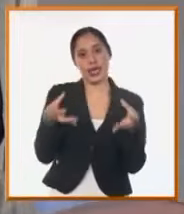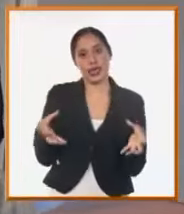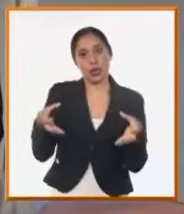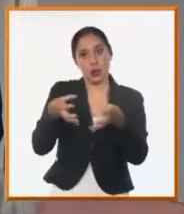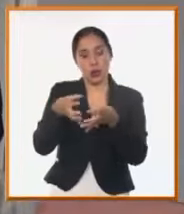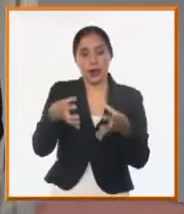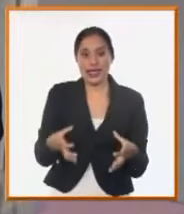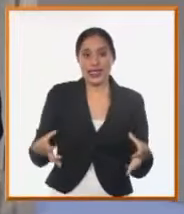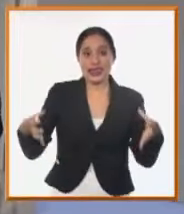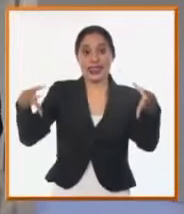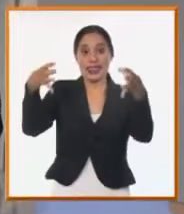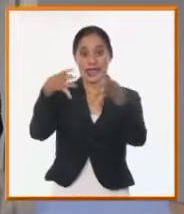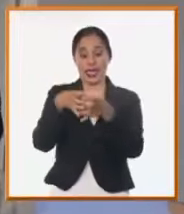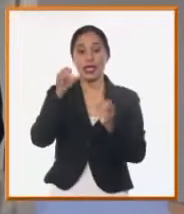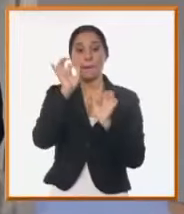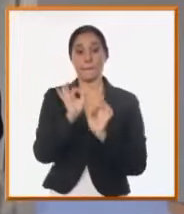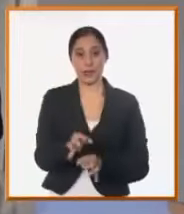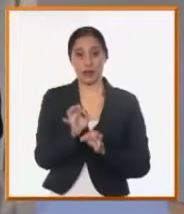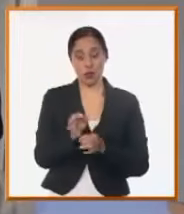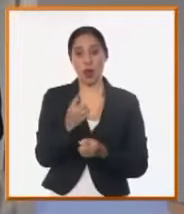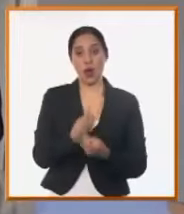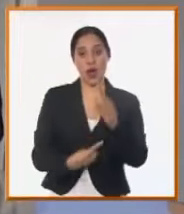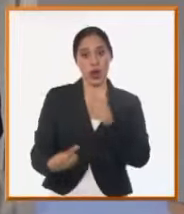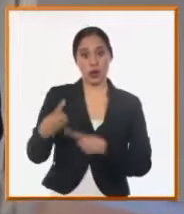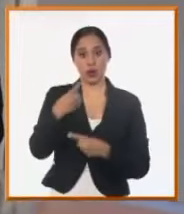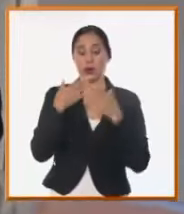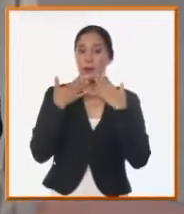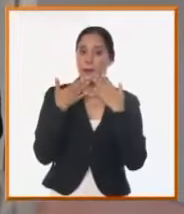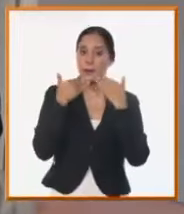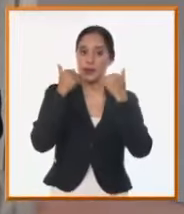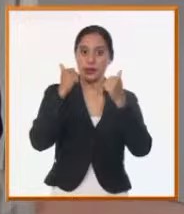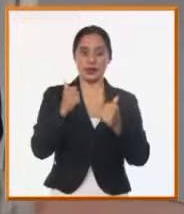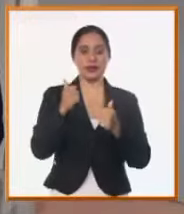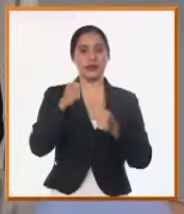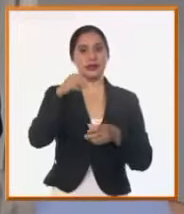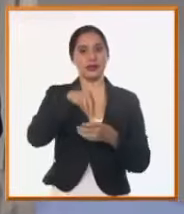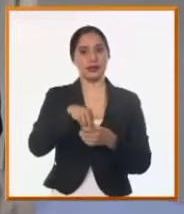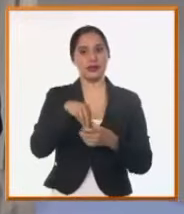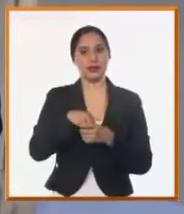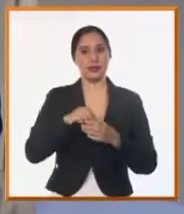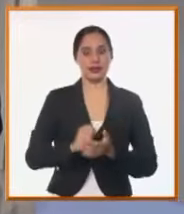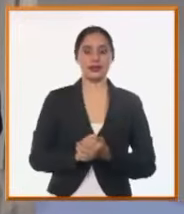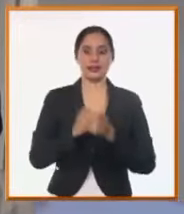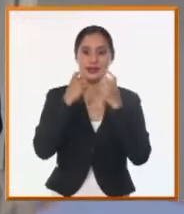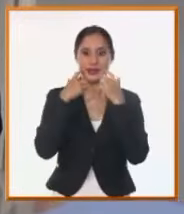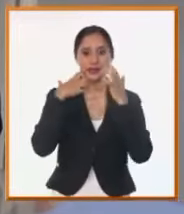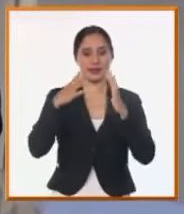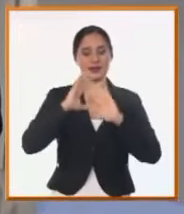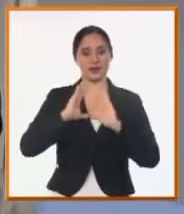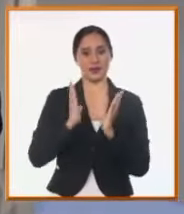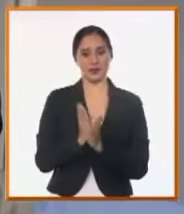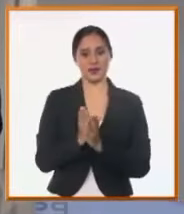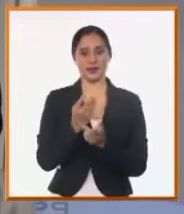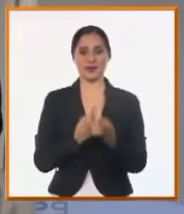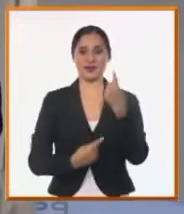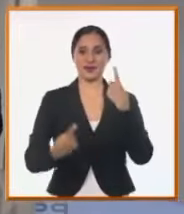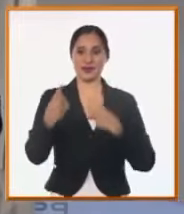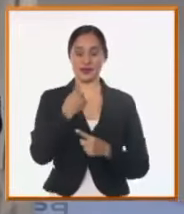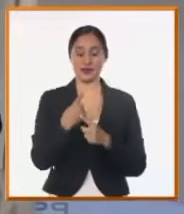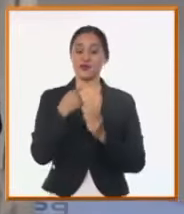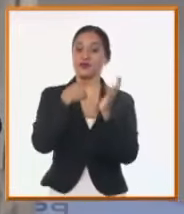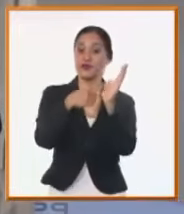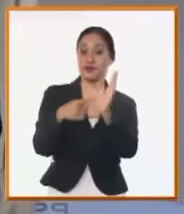de la ciudad, que ahí se hace mención a lugares, el pediátrico, etcétera, toda esa zona alta de la ciudad. Tiene una dependencia muy alta de rebombeos del tanque de la ciudad.